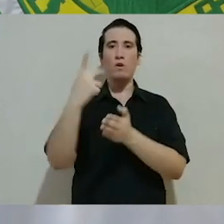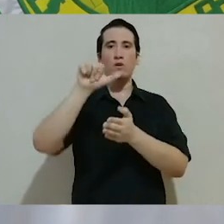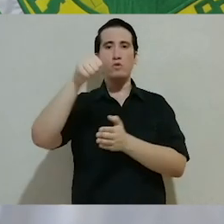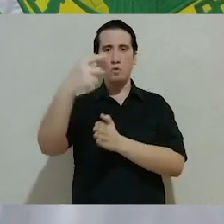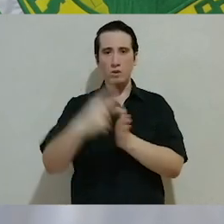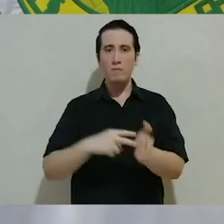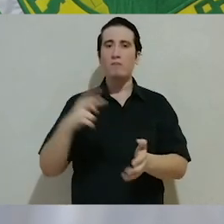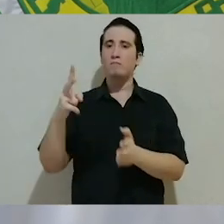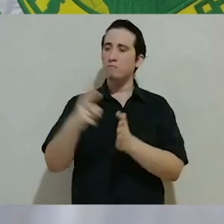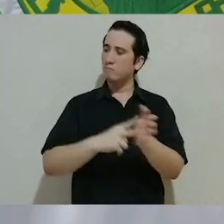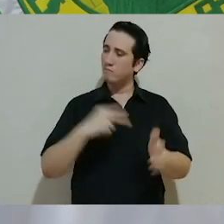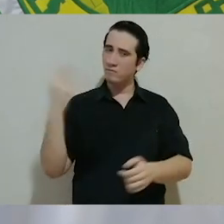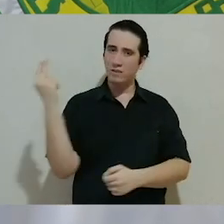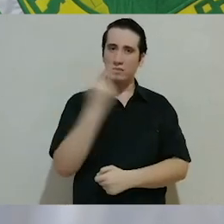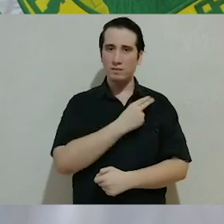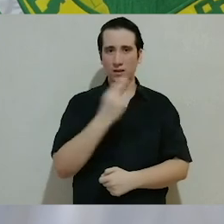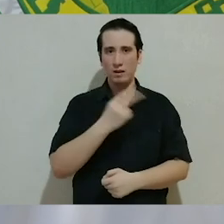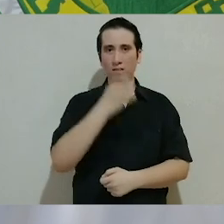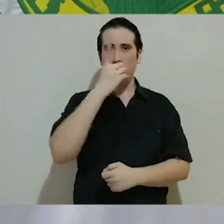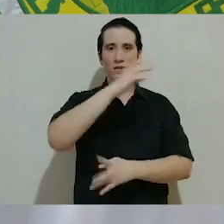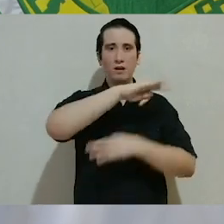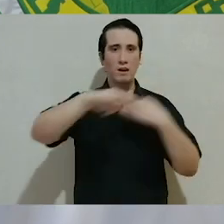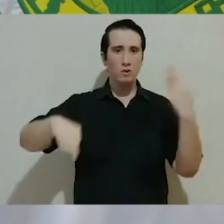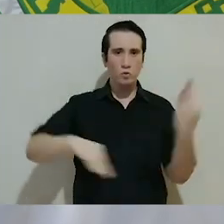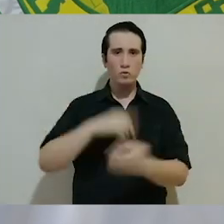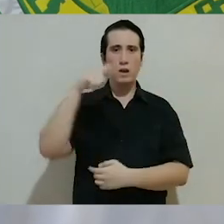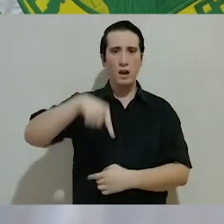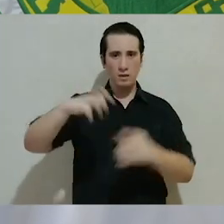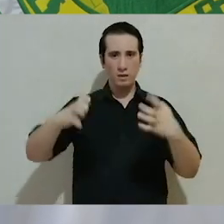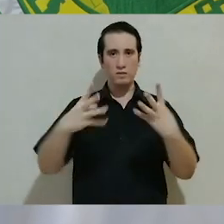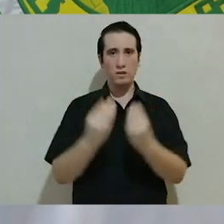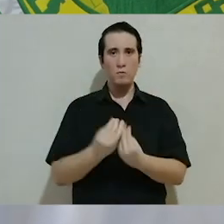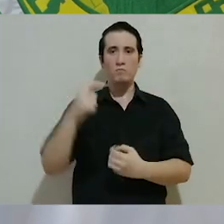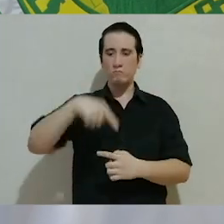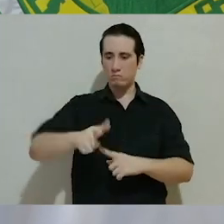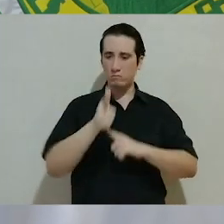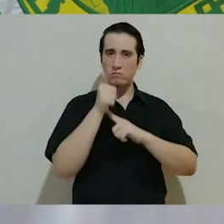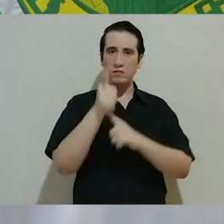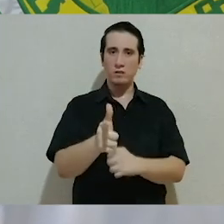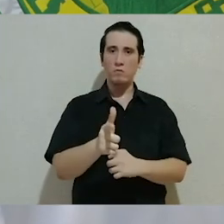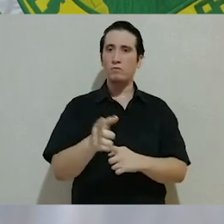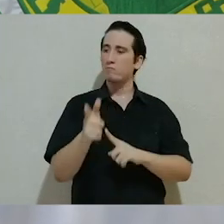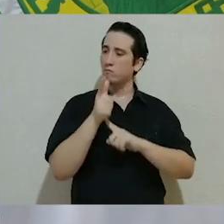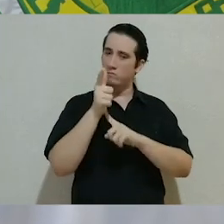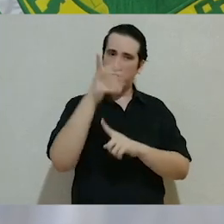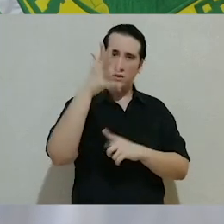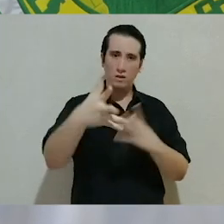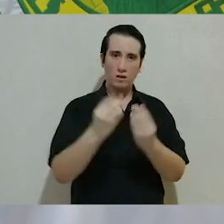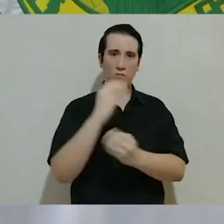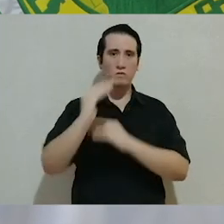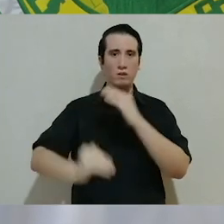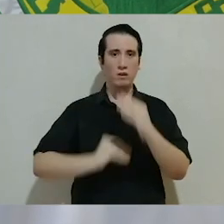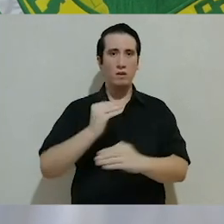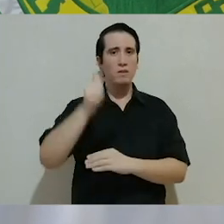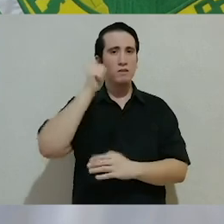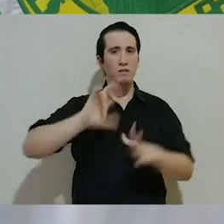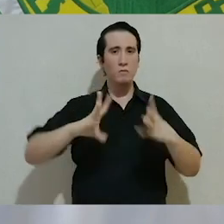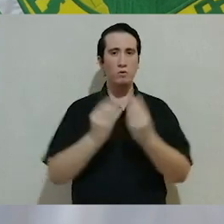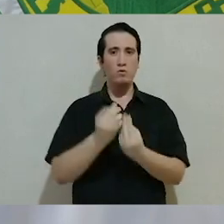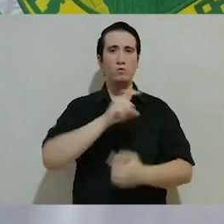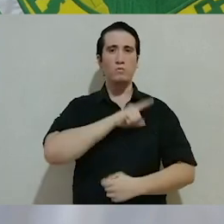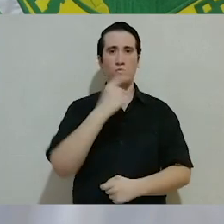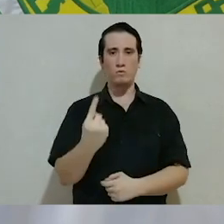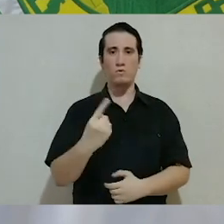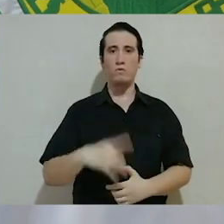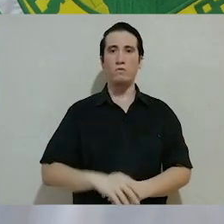y otra vez, las veces que sean necesarias y decirle a todos, aquí estamos, aquí seguimos y así seguiremos saliendo adelante, siempre